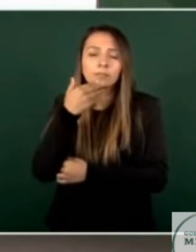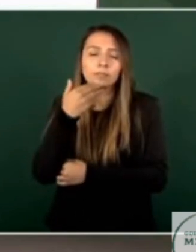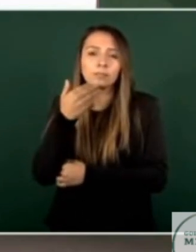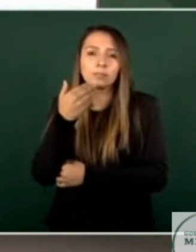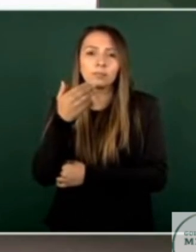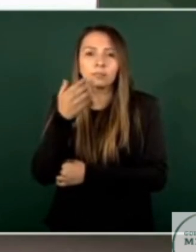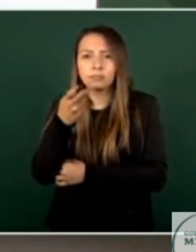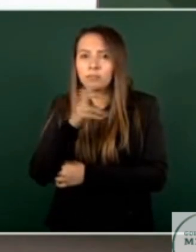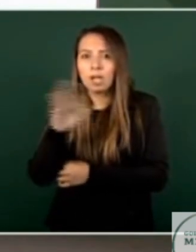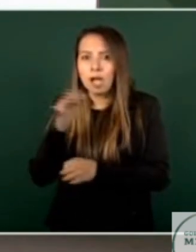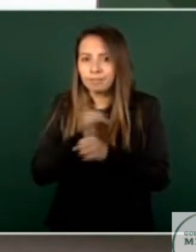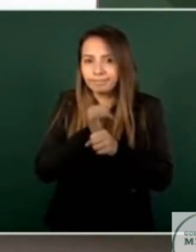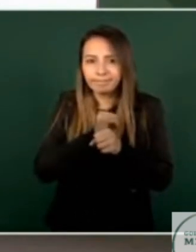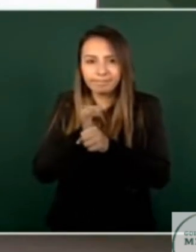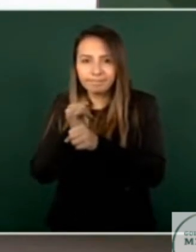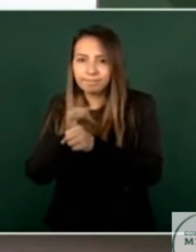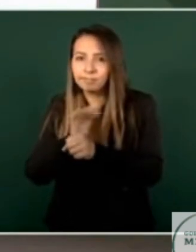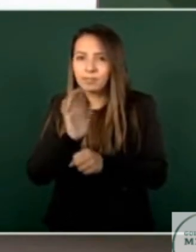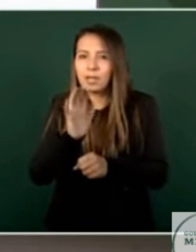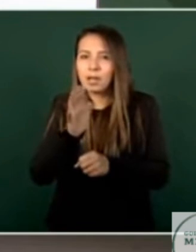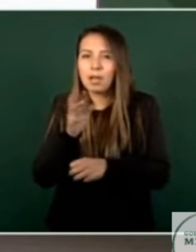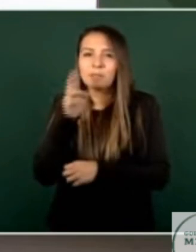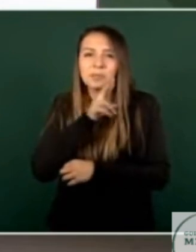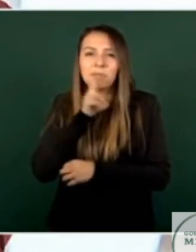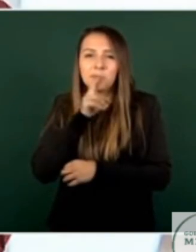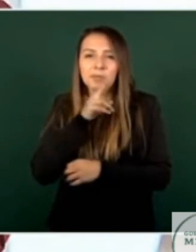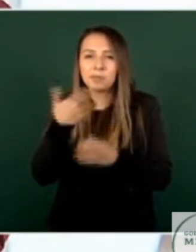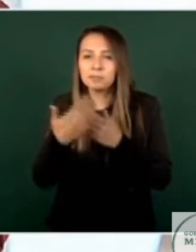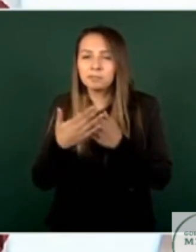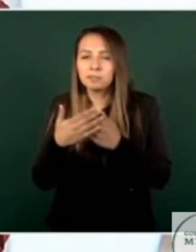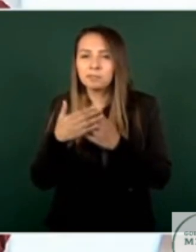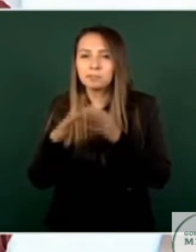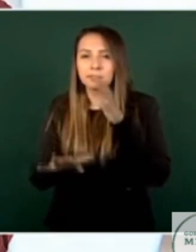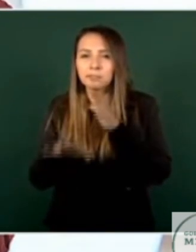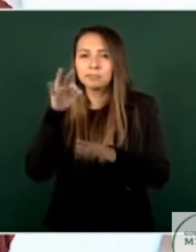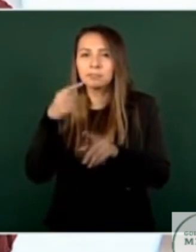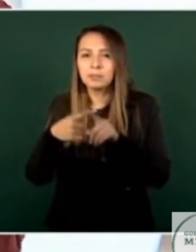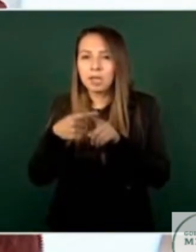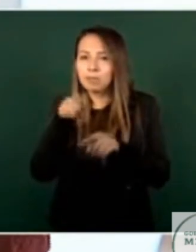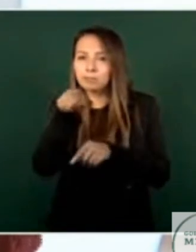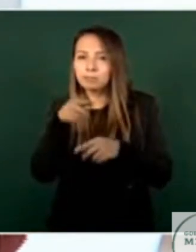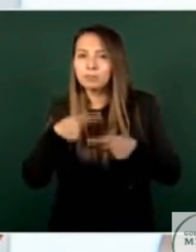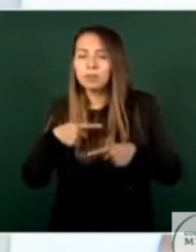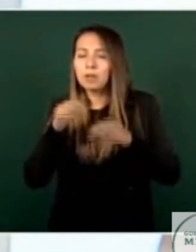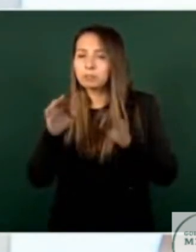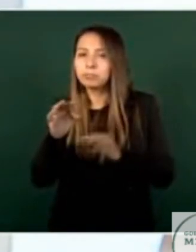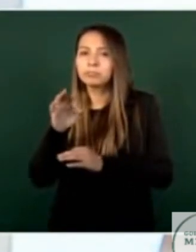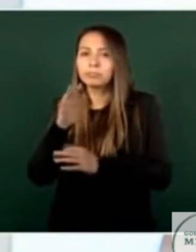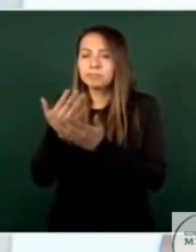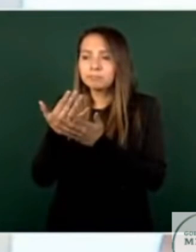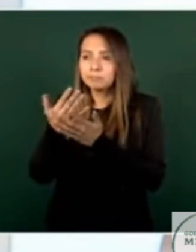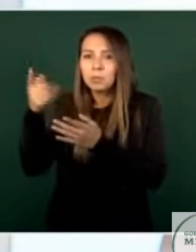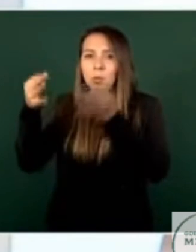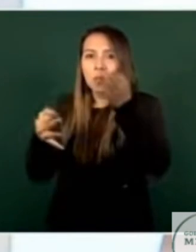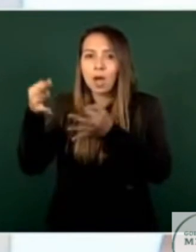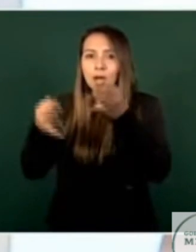investigaciones y en breve se espera que haya ya una solicitud de orden de aprehensión por parte de la